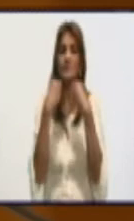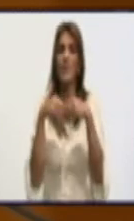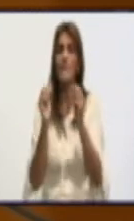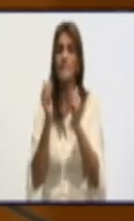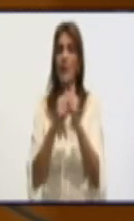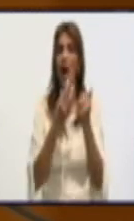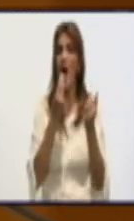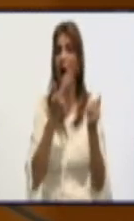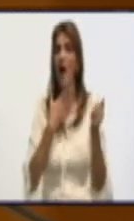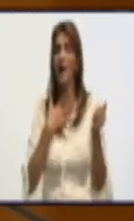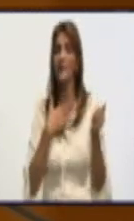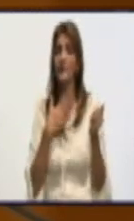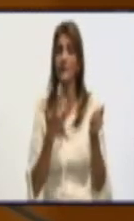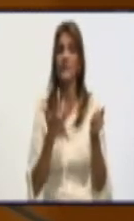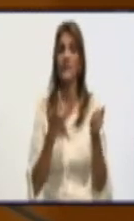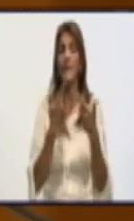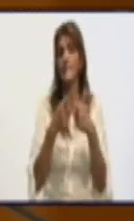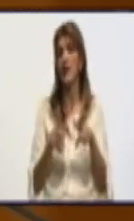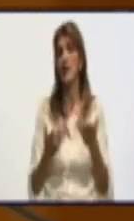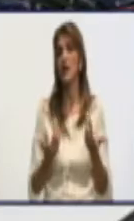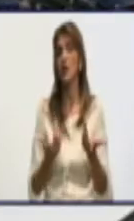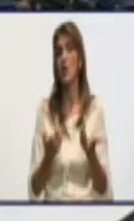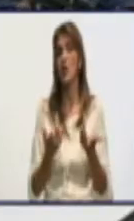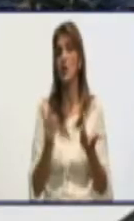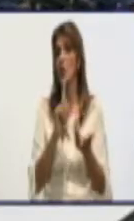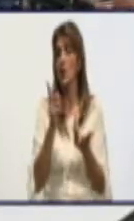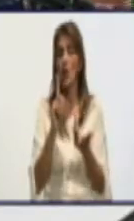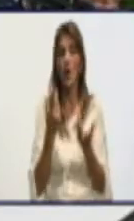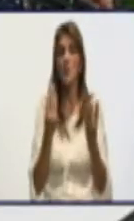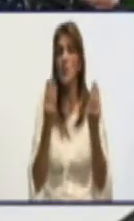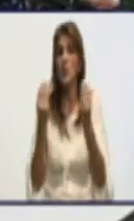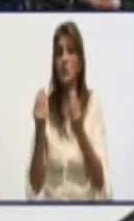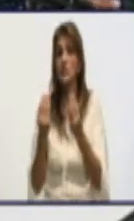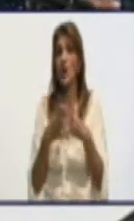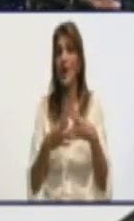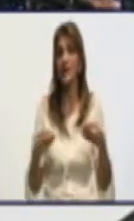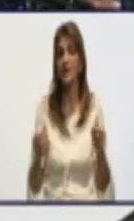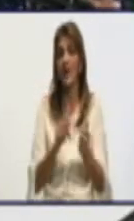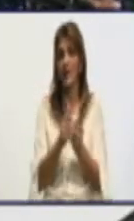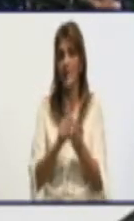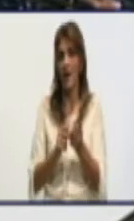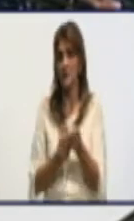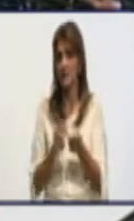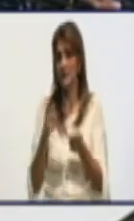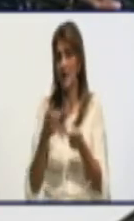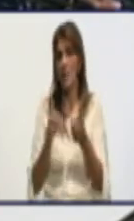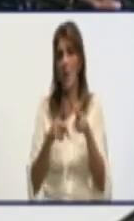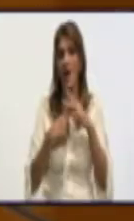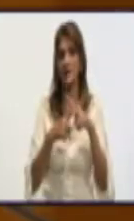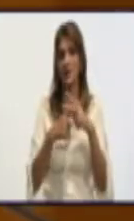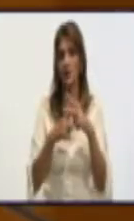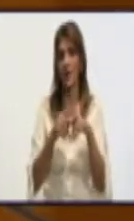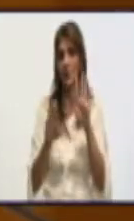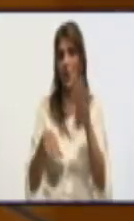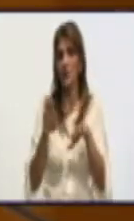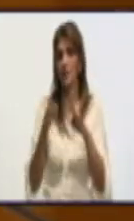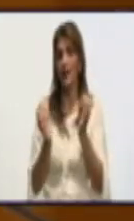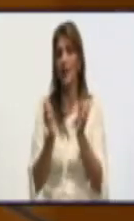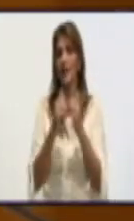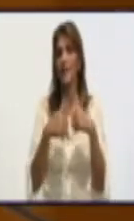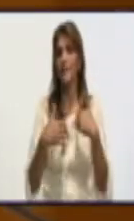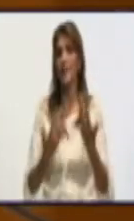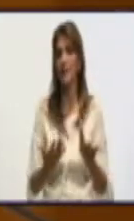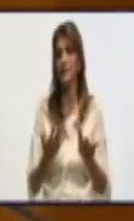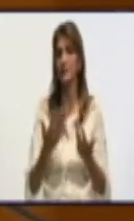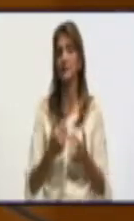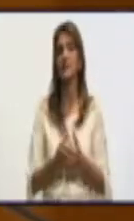que saber a maíz. Tiene que saber a maíz. Pero no es mayoritaria la harina de maíz. Y la evaluación general es que estamos asegurando los niveles de pan, que la industria cubana